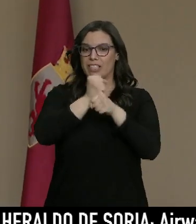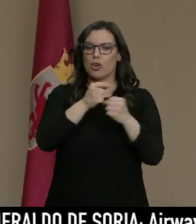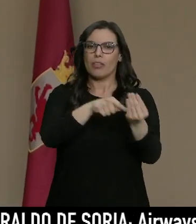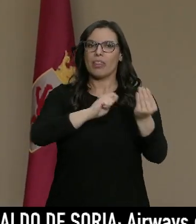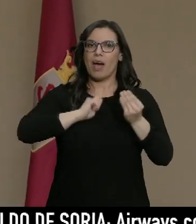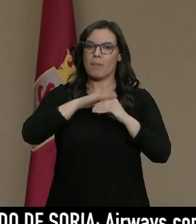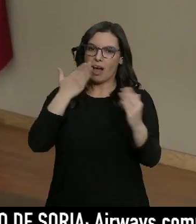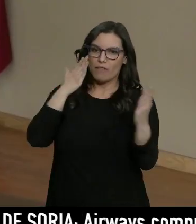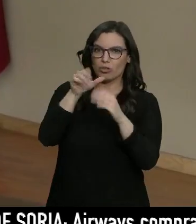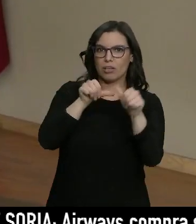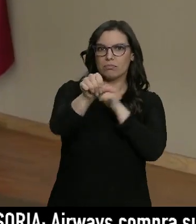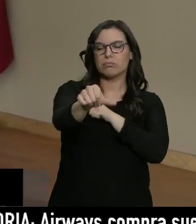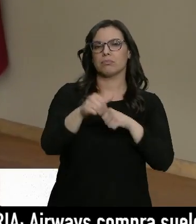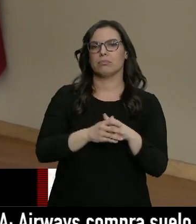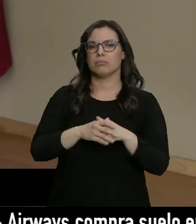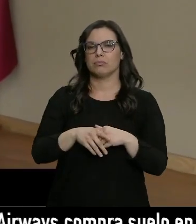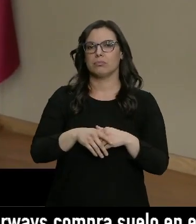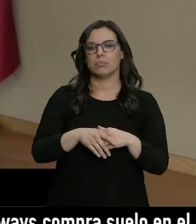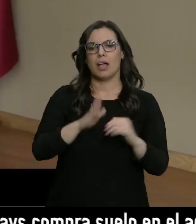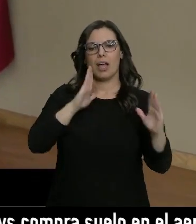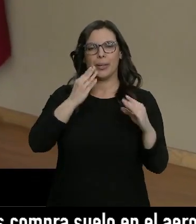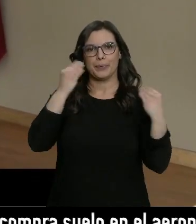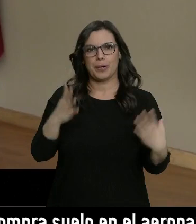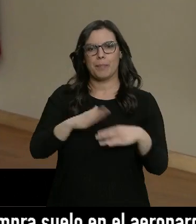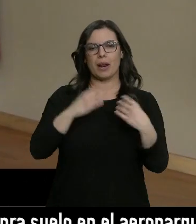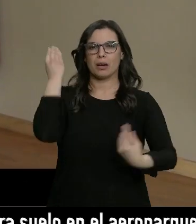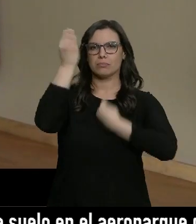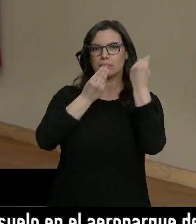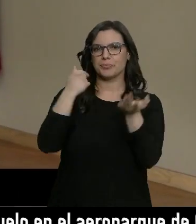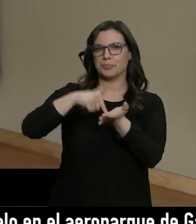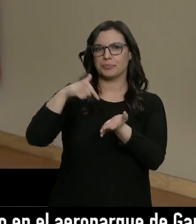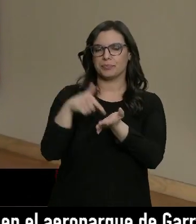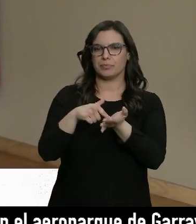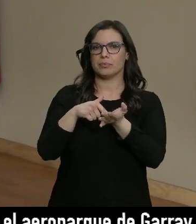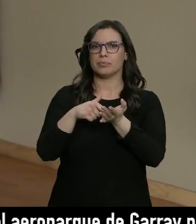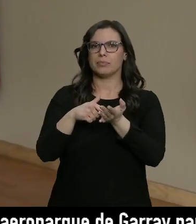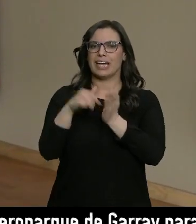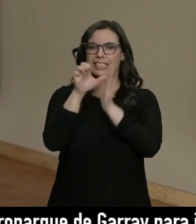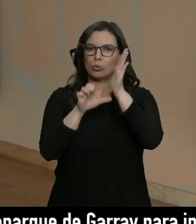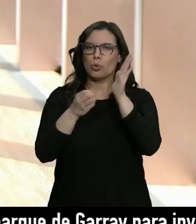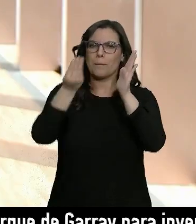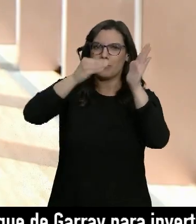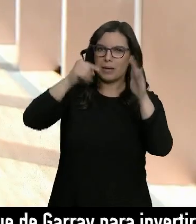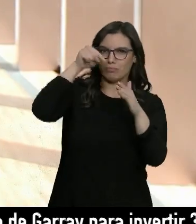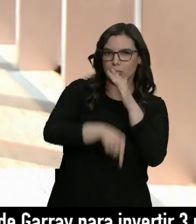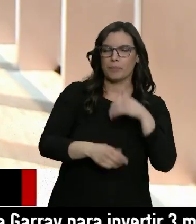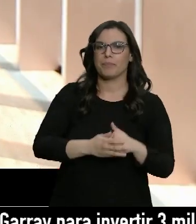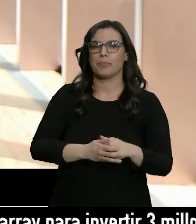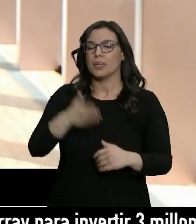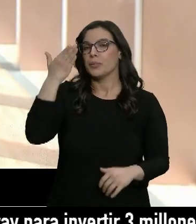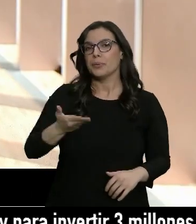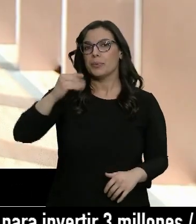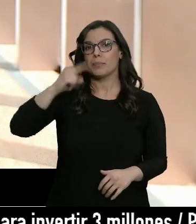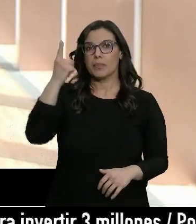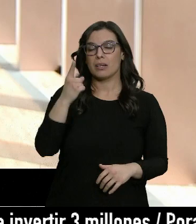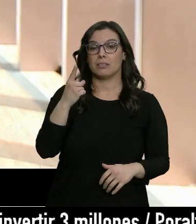de forma decidida. Es un buen momento para reflexionar y reivindicar, completar el Estatuto de Autonomía. Lo fundamental es